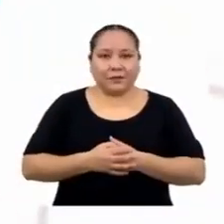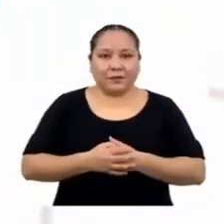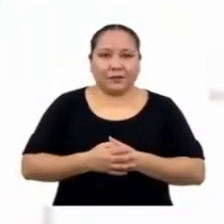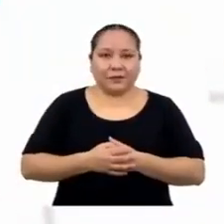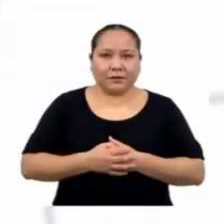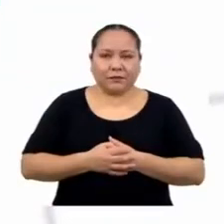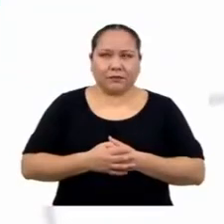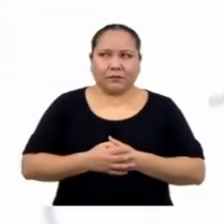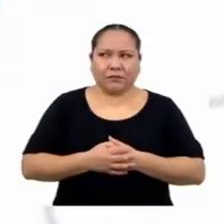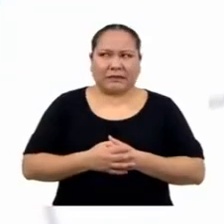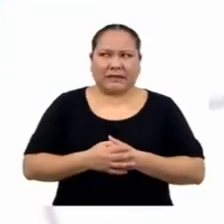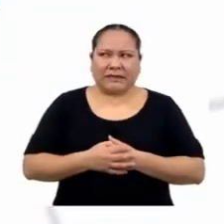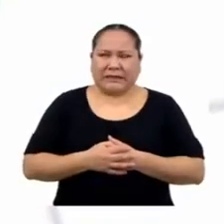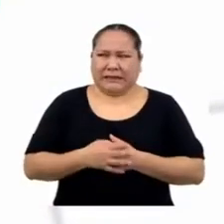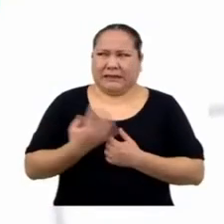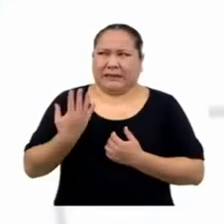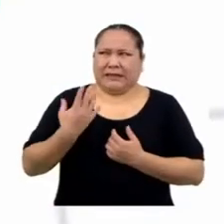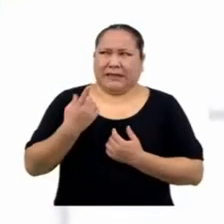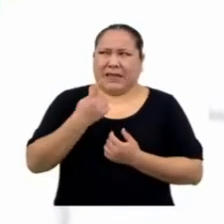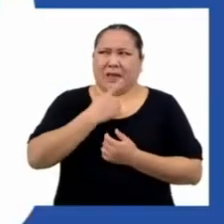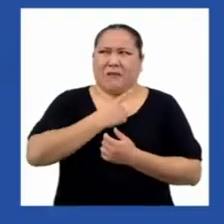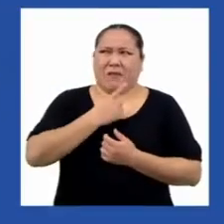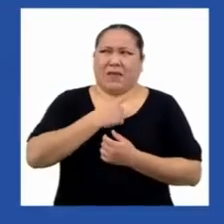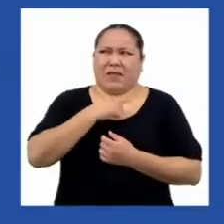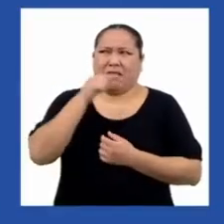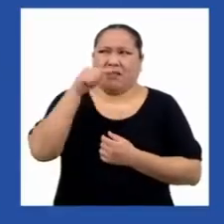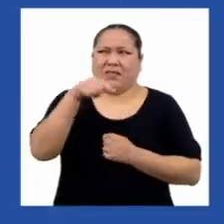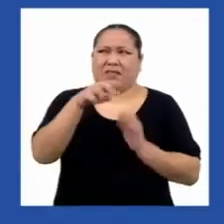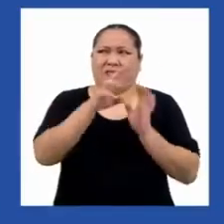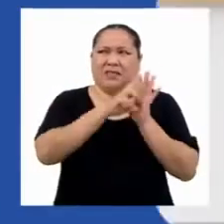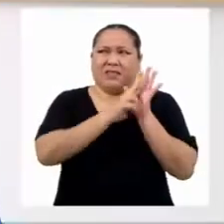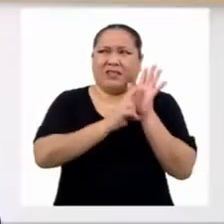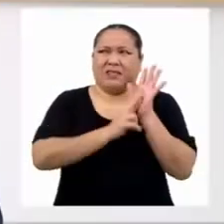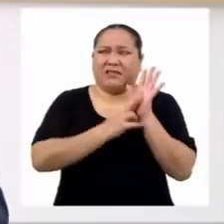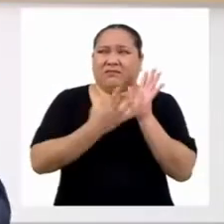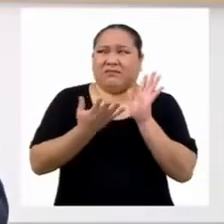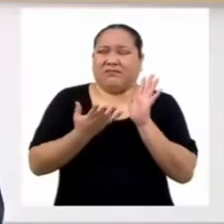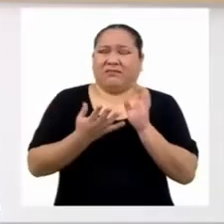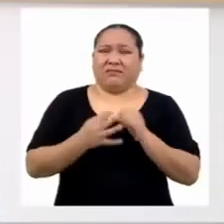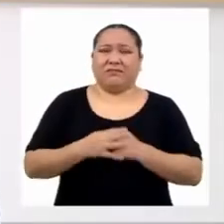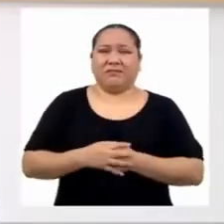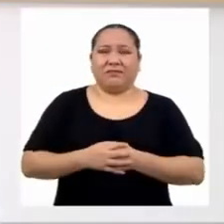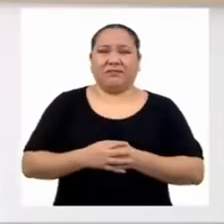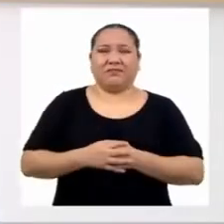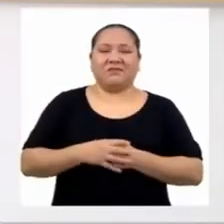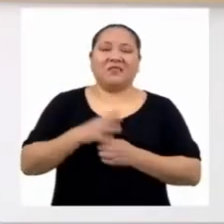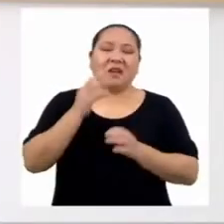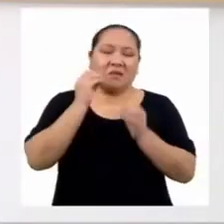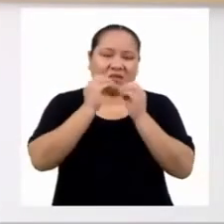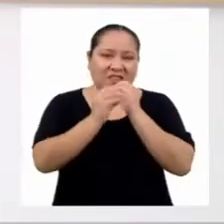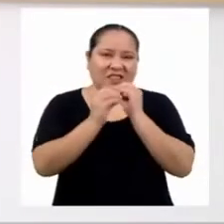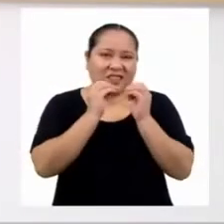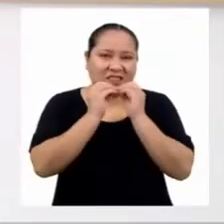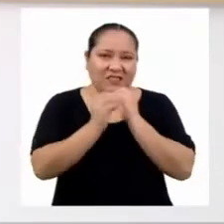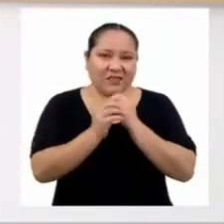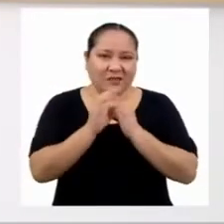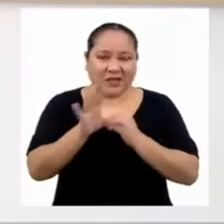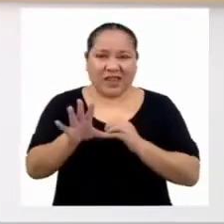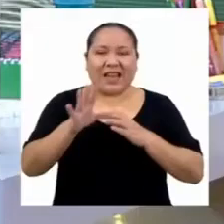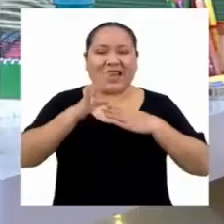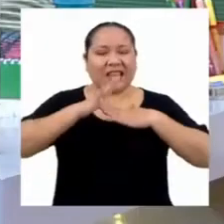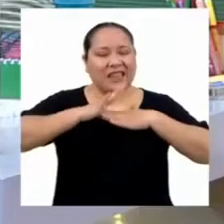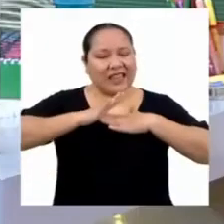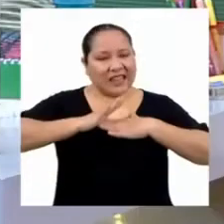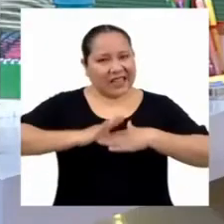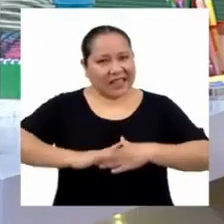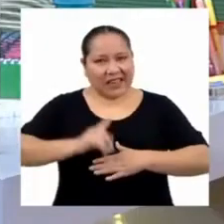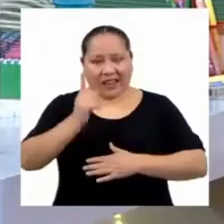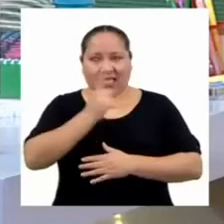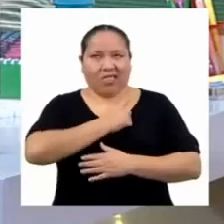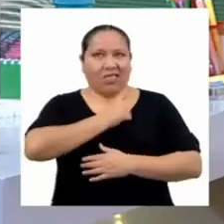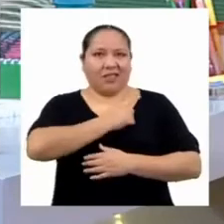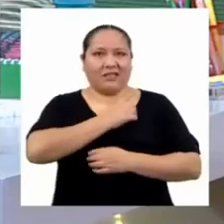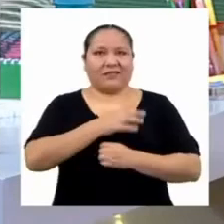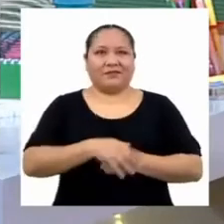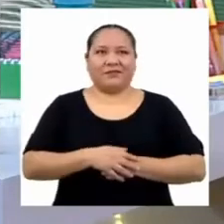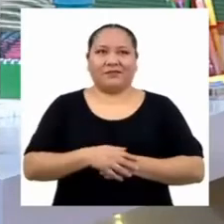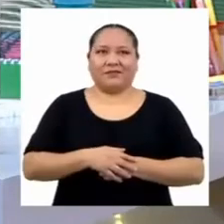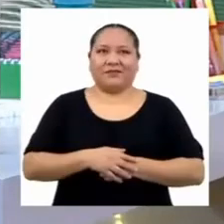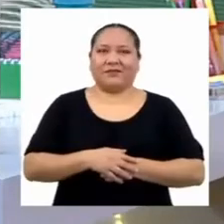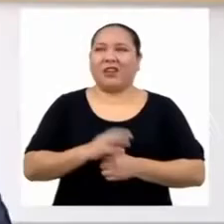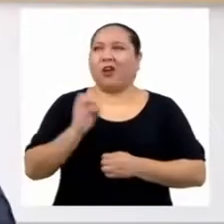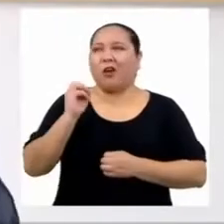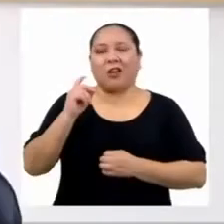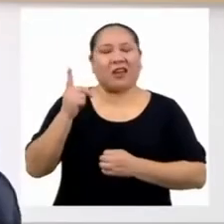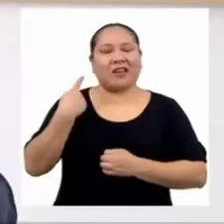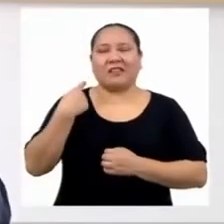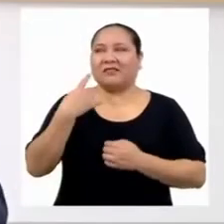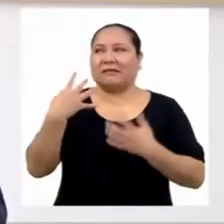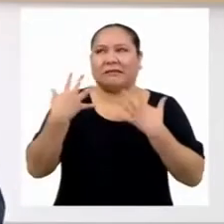Me dio un escalofrío esa fórmula. Vamos a resolverla para que se te pase el miedo. Vamos con todo, menos